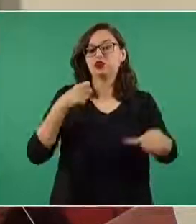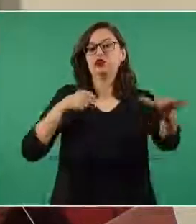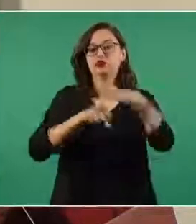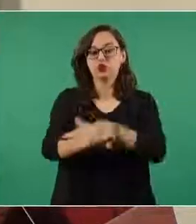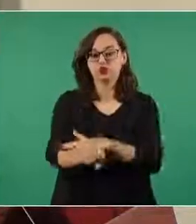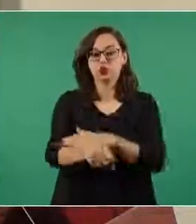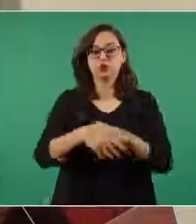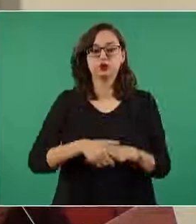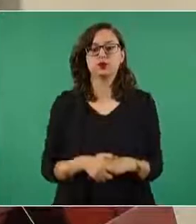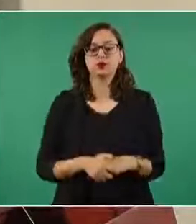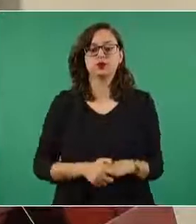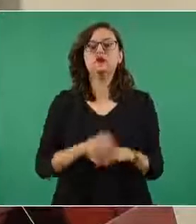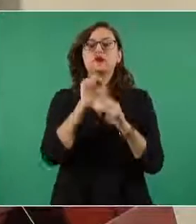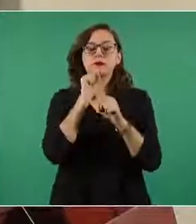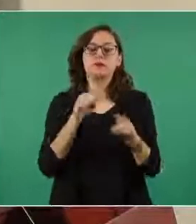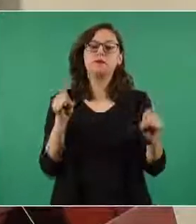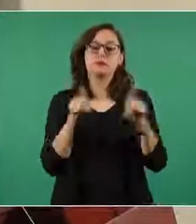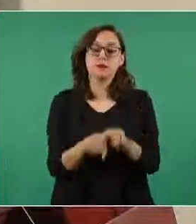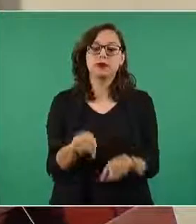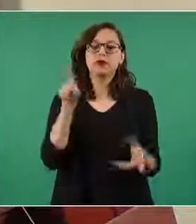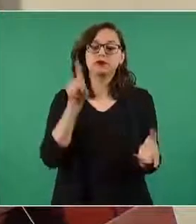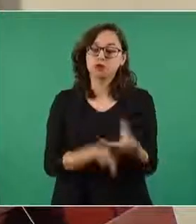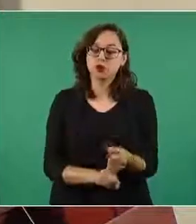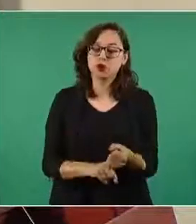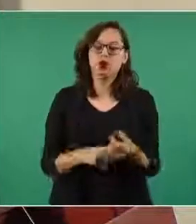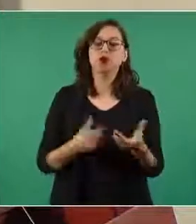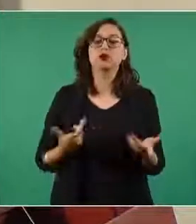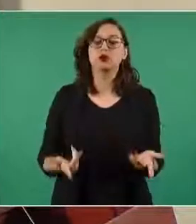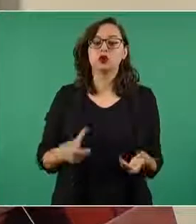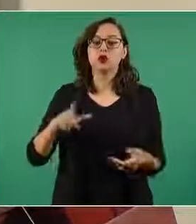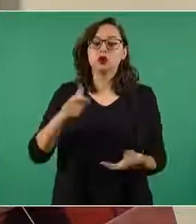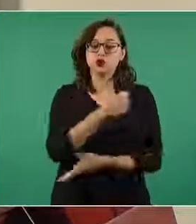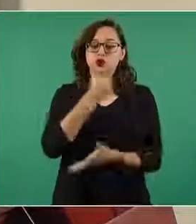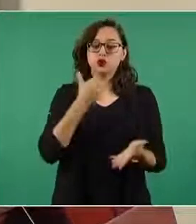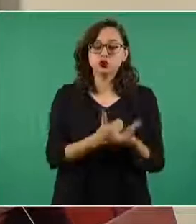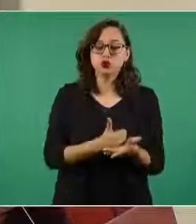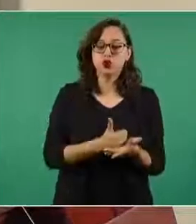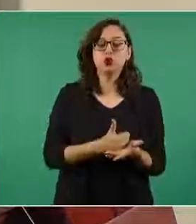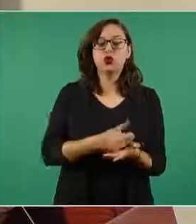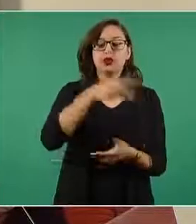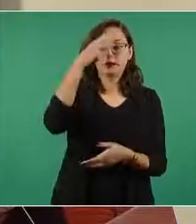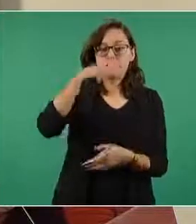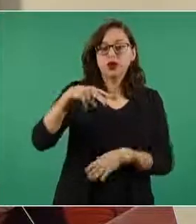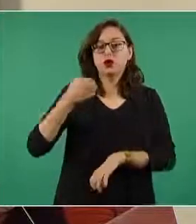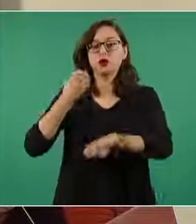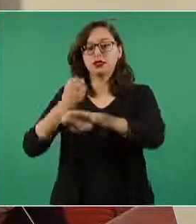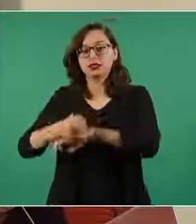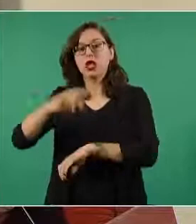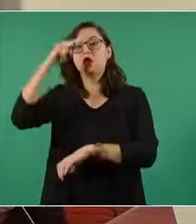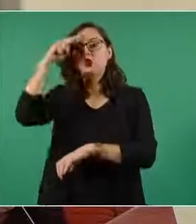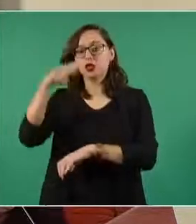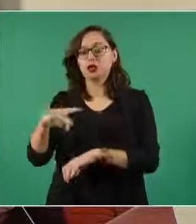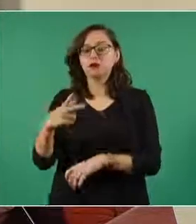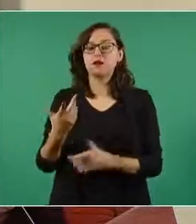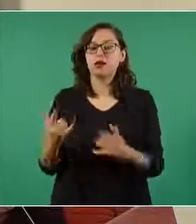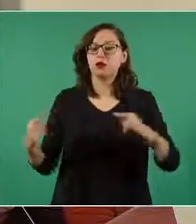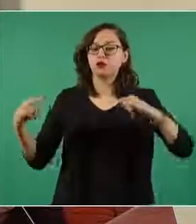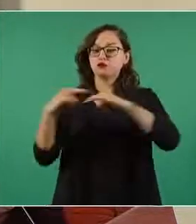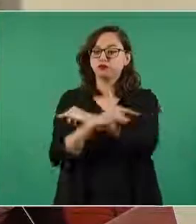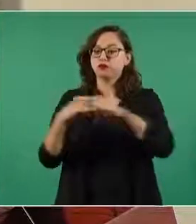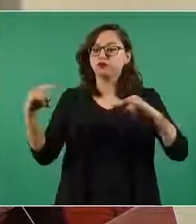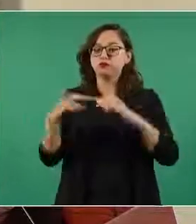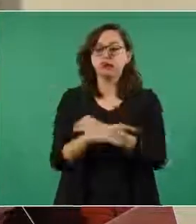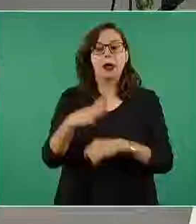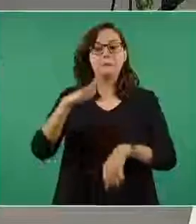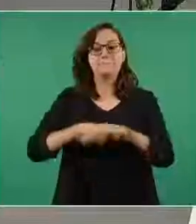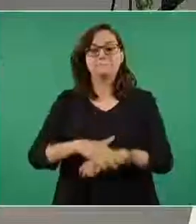agiliza las vialidades al interior de la ciudad entre el gobierno de la ciudad y el gobierno del Estado de México con un sistema de vialidades que